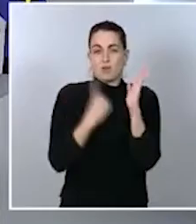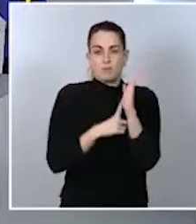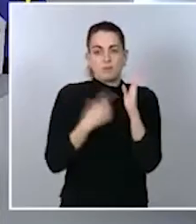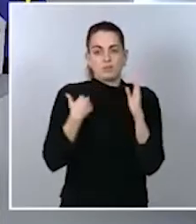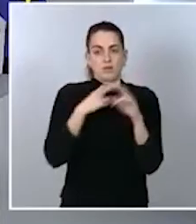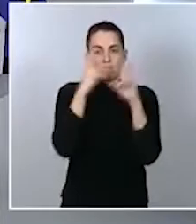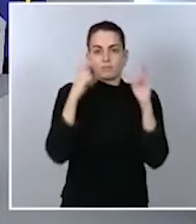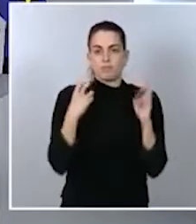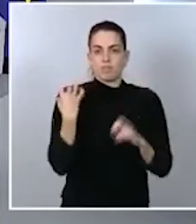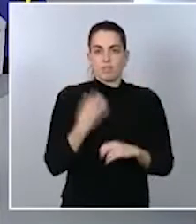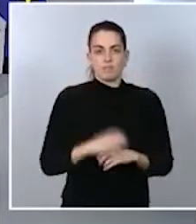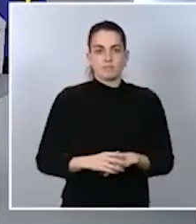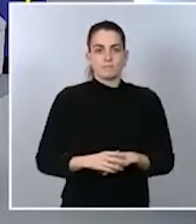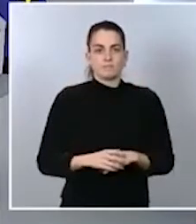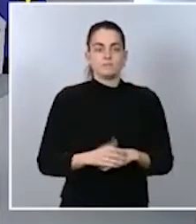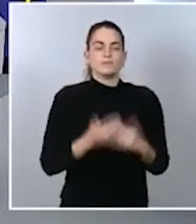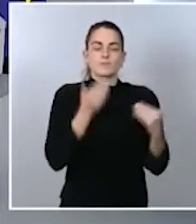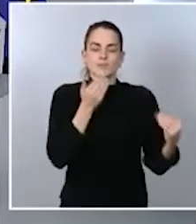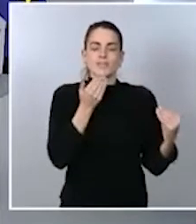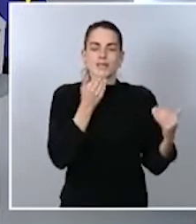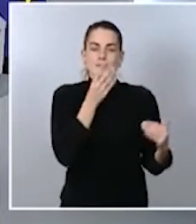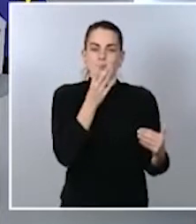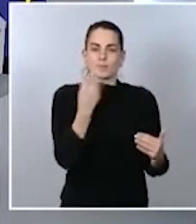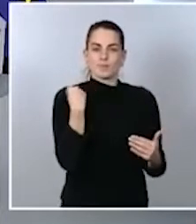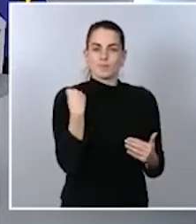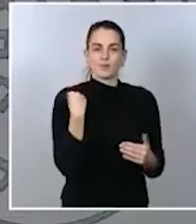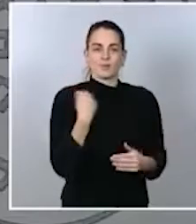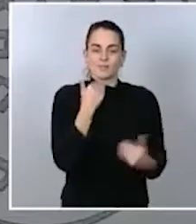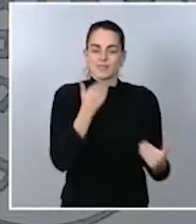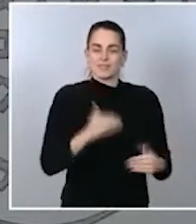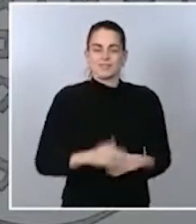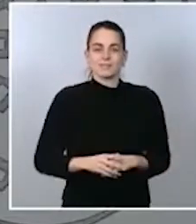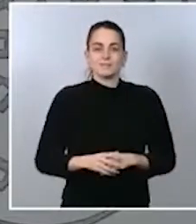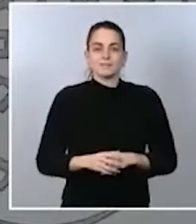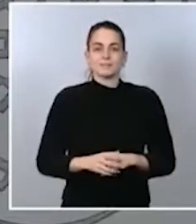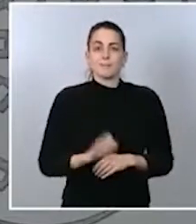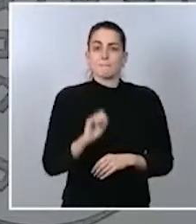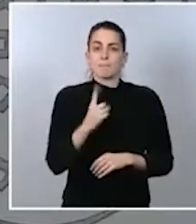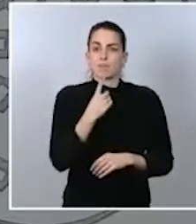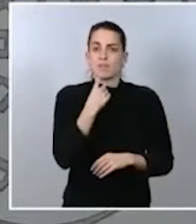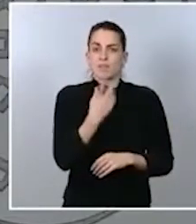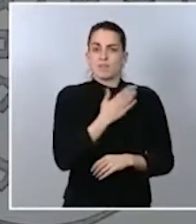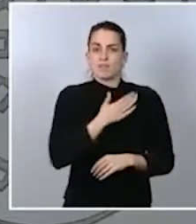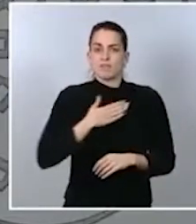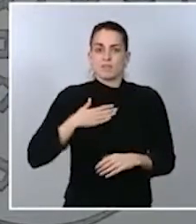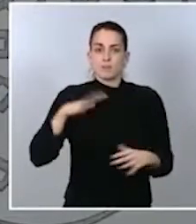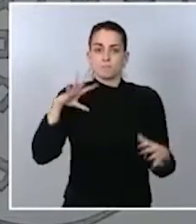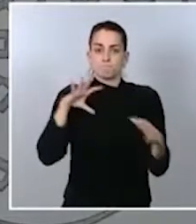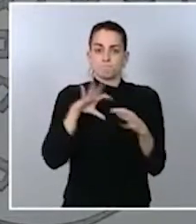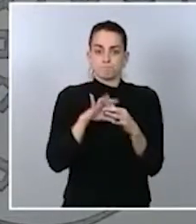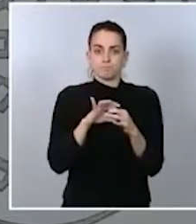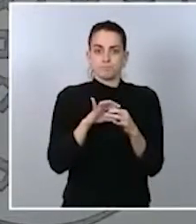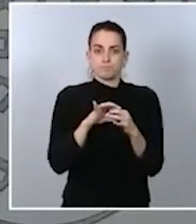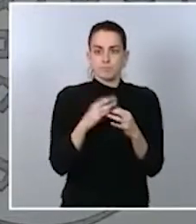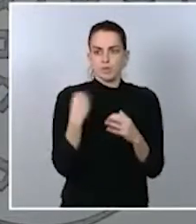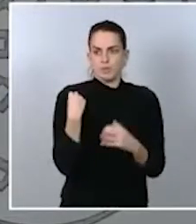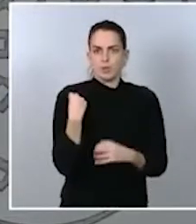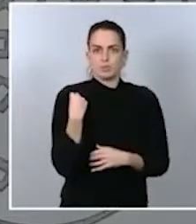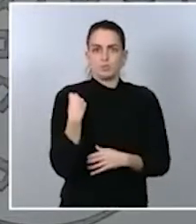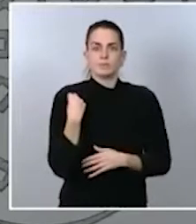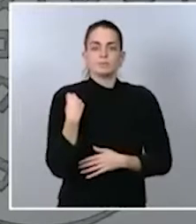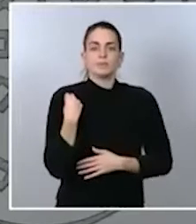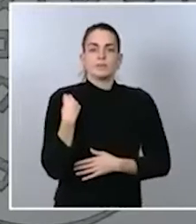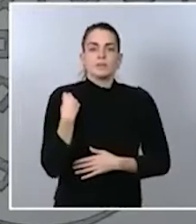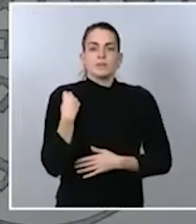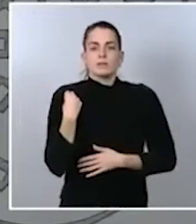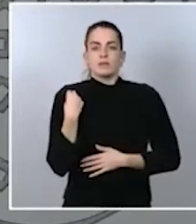Sí, muchas gracias por las preguntas. Yo diría, en primer lugar, respecto a lo que usted me formula, que la búsqueda constante